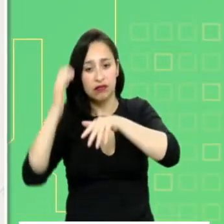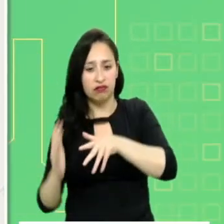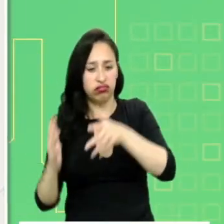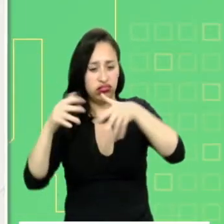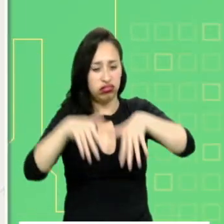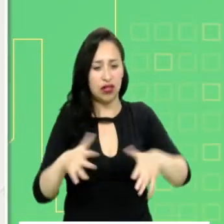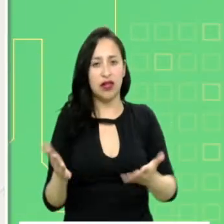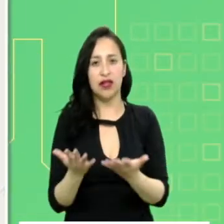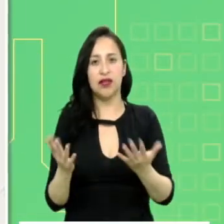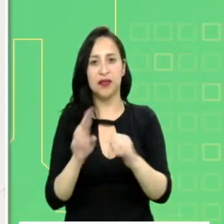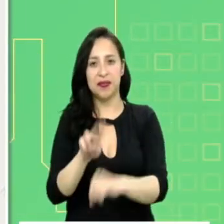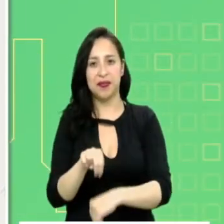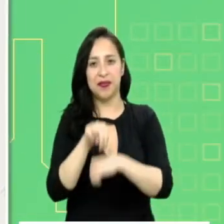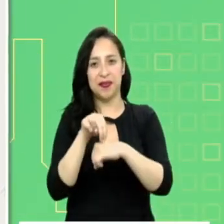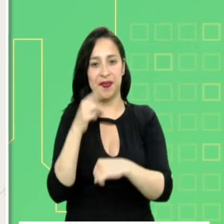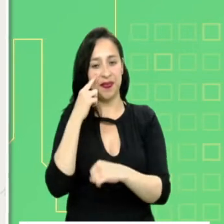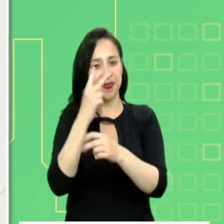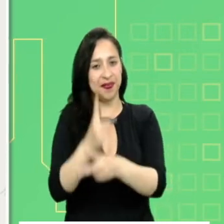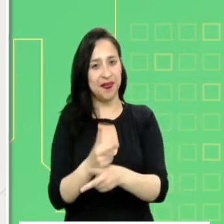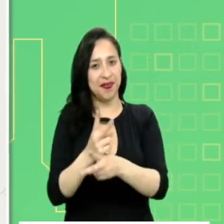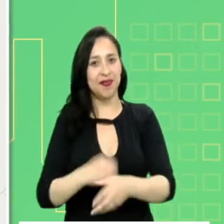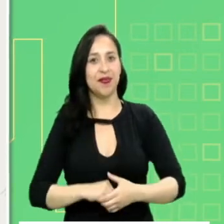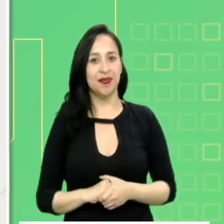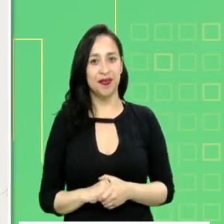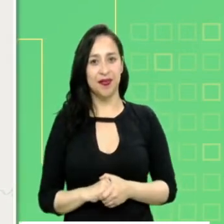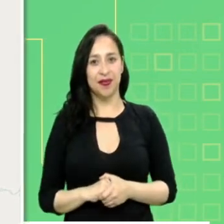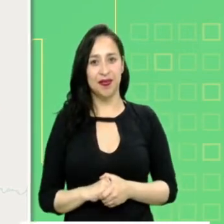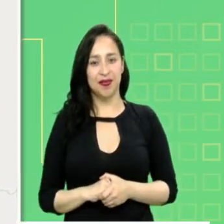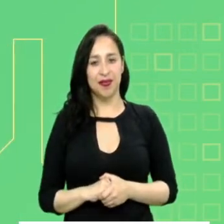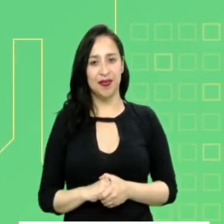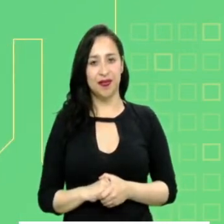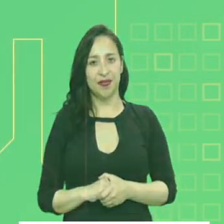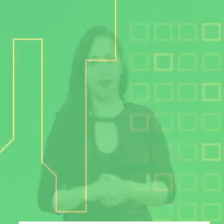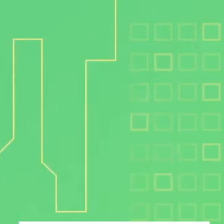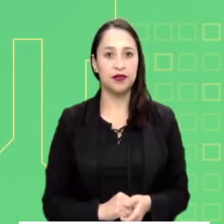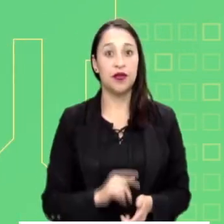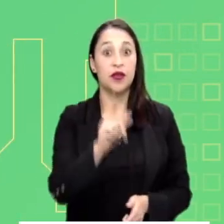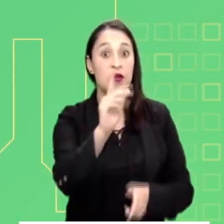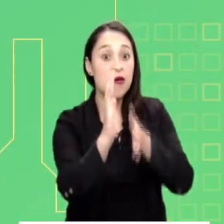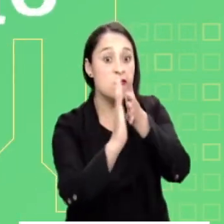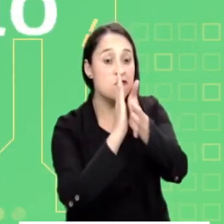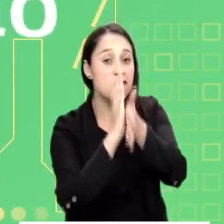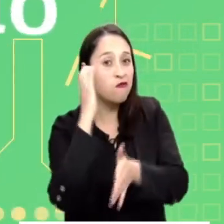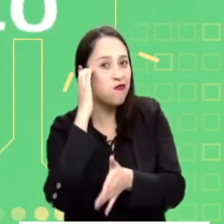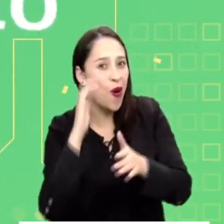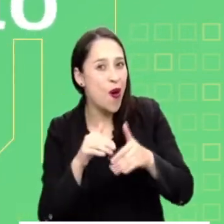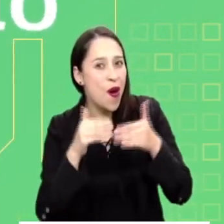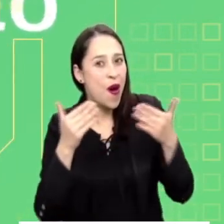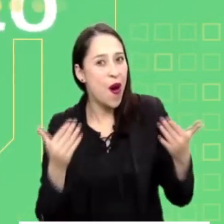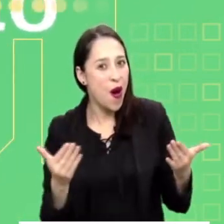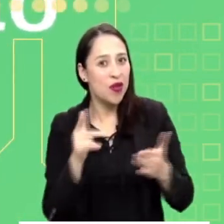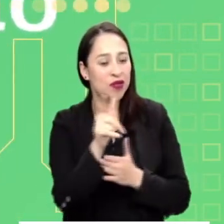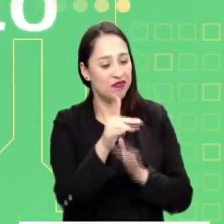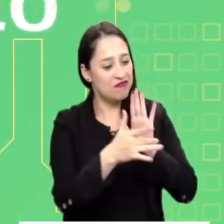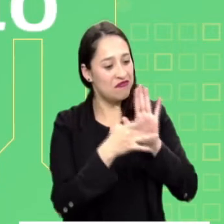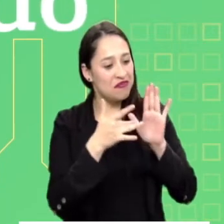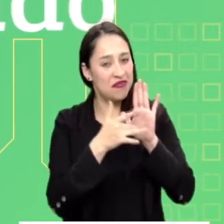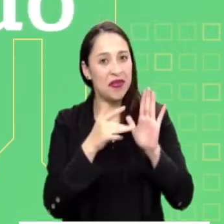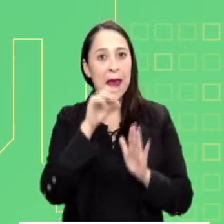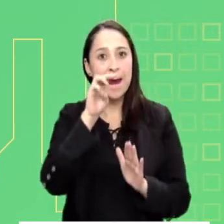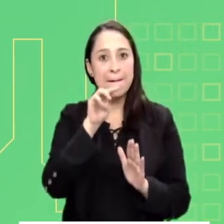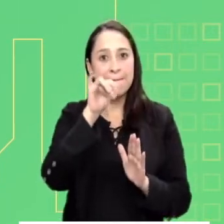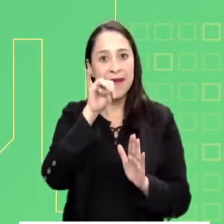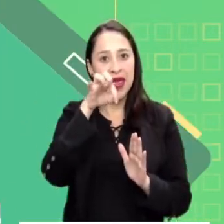Probabilidad alta de deslizamientos de tierra en Nariño. Manténgase bien informado y en tiempo real